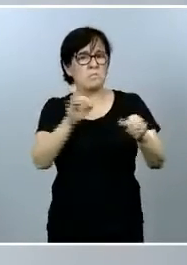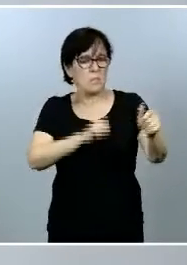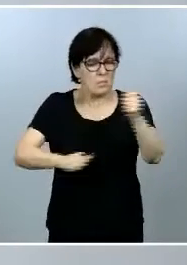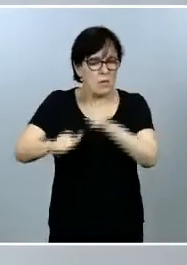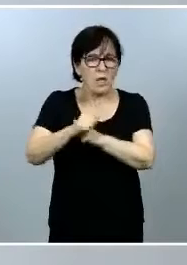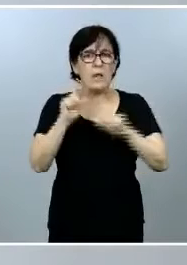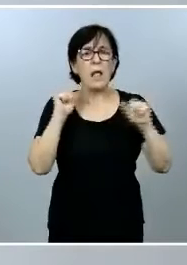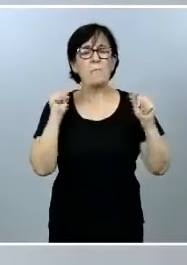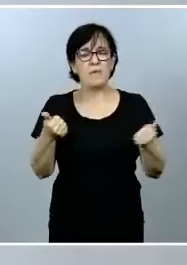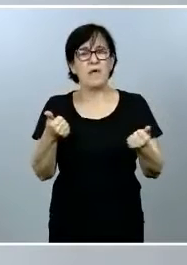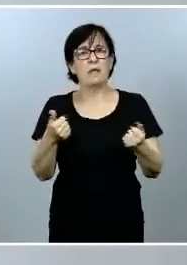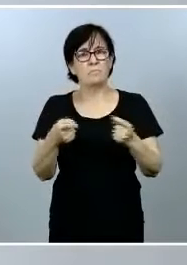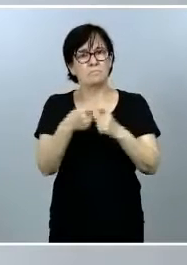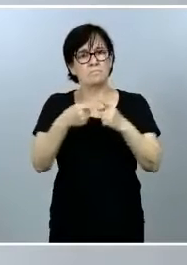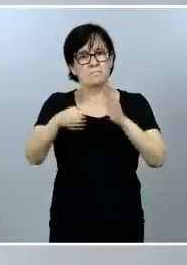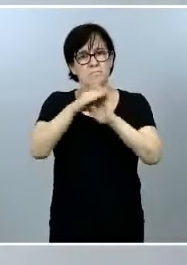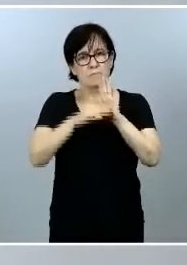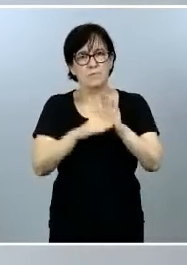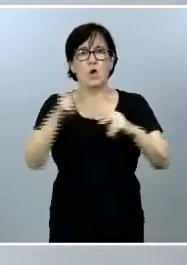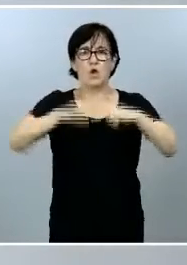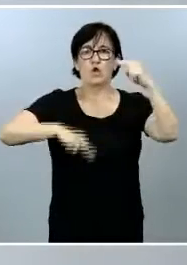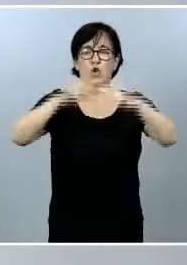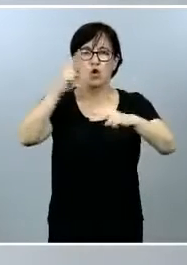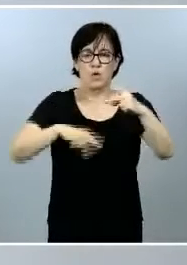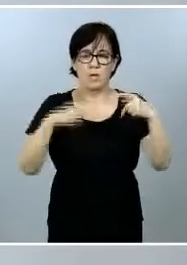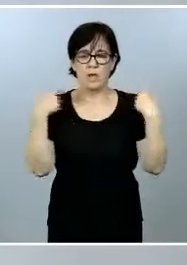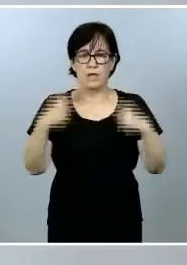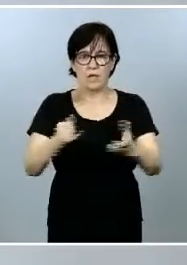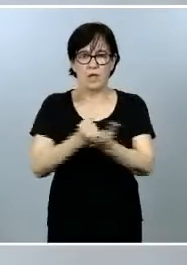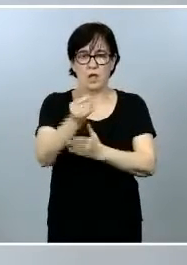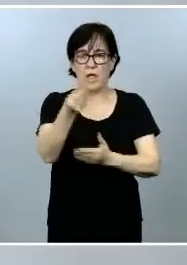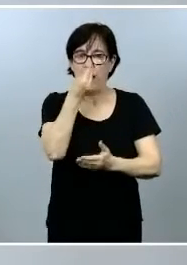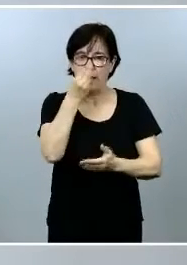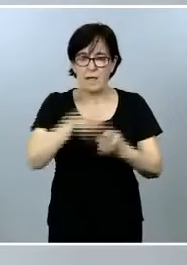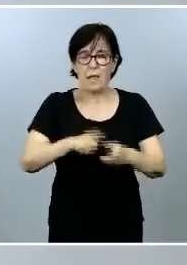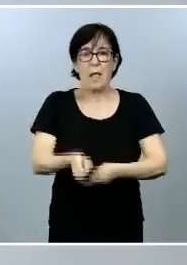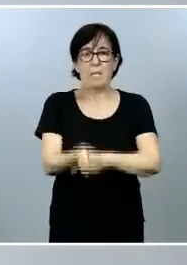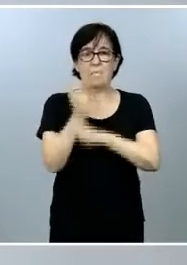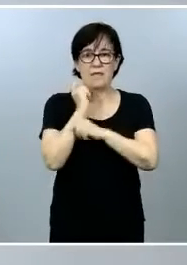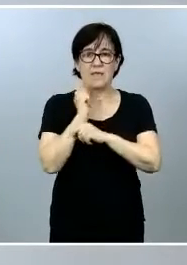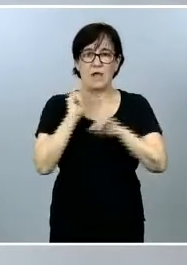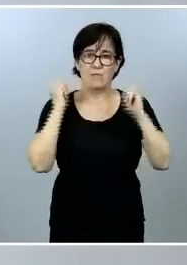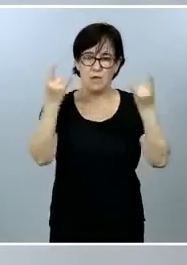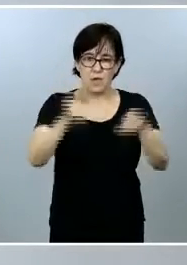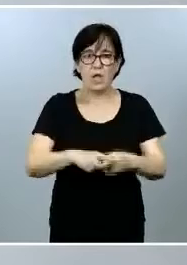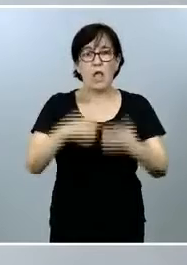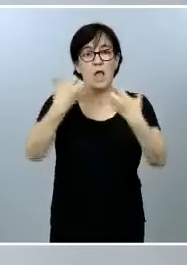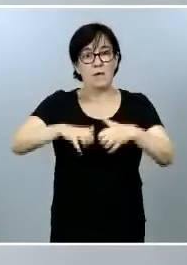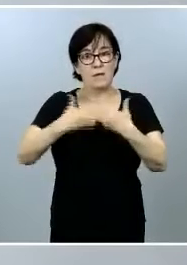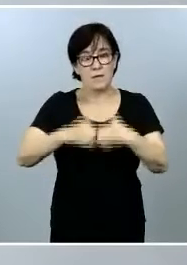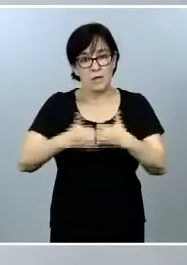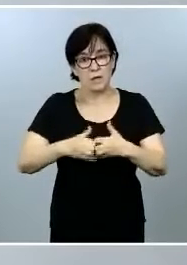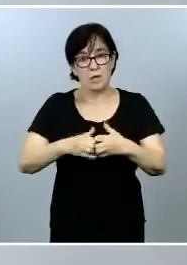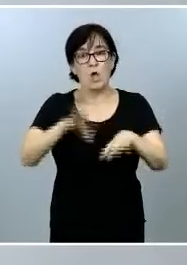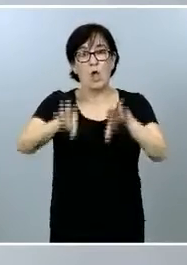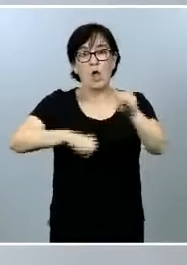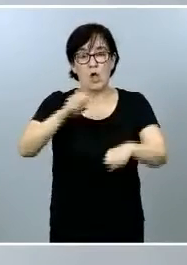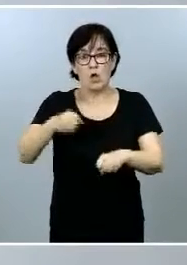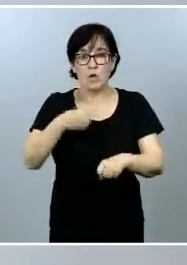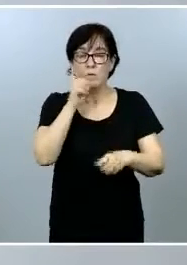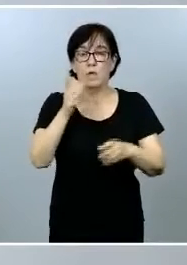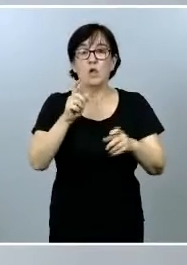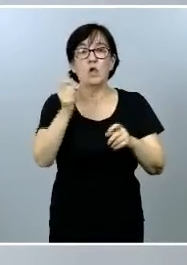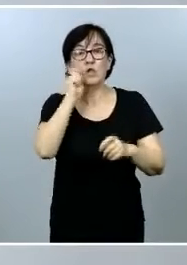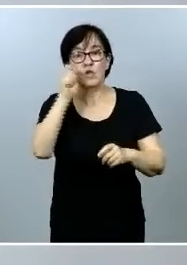recorrido. Construcción, sector agroalimentario, pesquero y forestal, industrial, el de bienes de consumo, el turismo